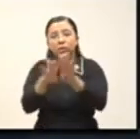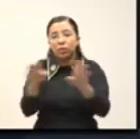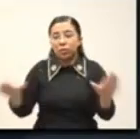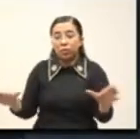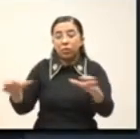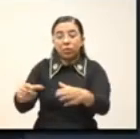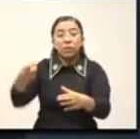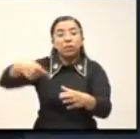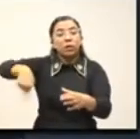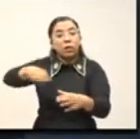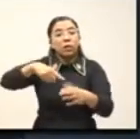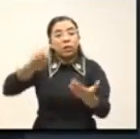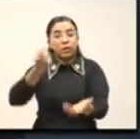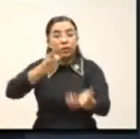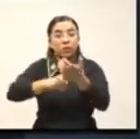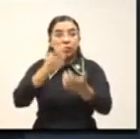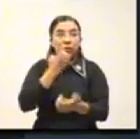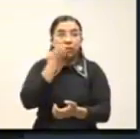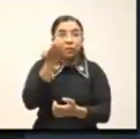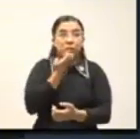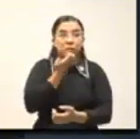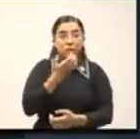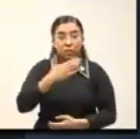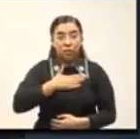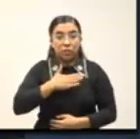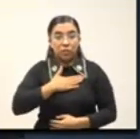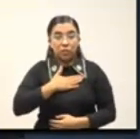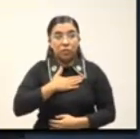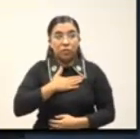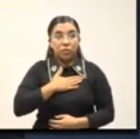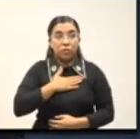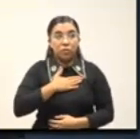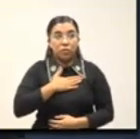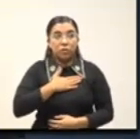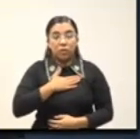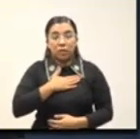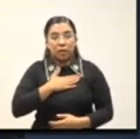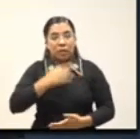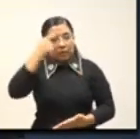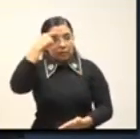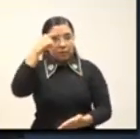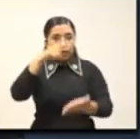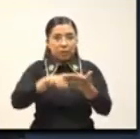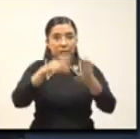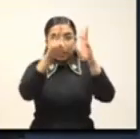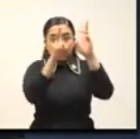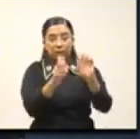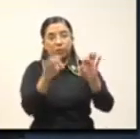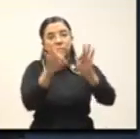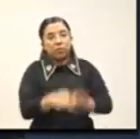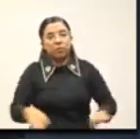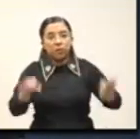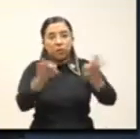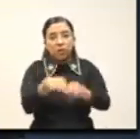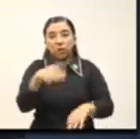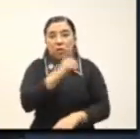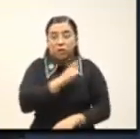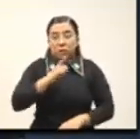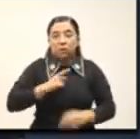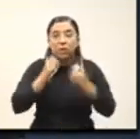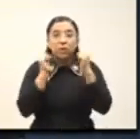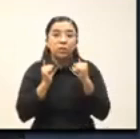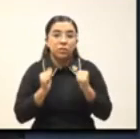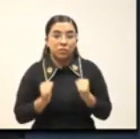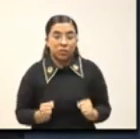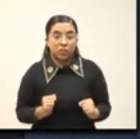escolar. En lo personal, se me hace un tema muy importante, pues como jóvenes necesitamos más seguridad, ya que